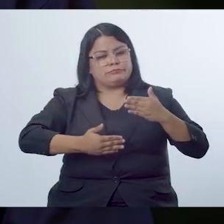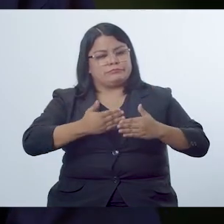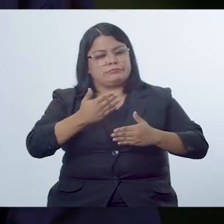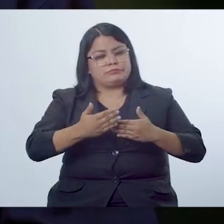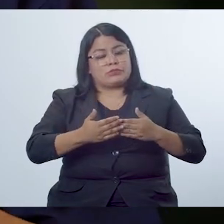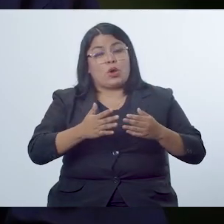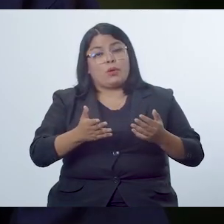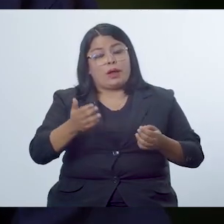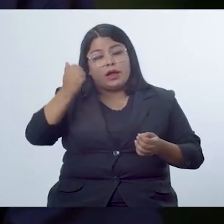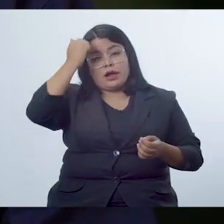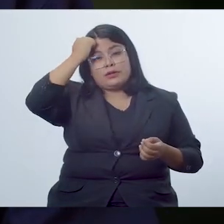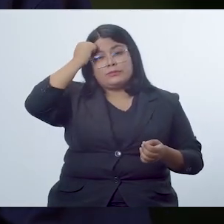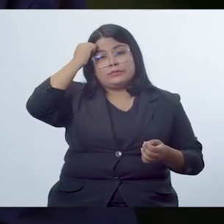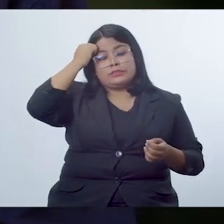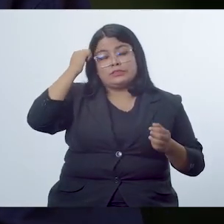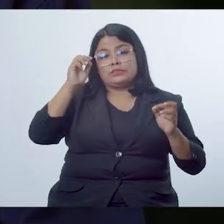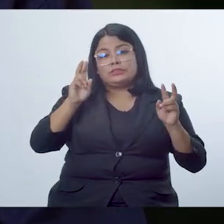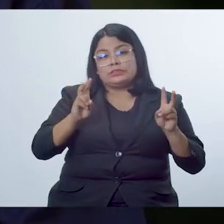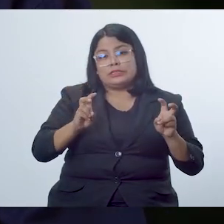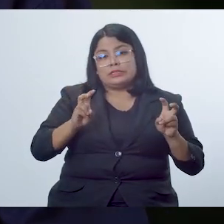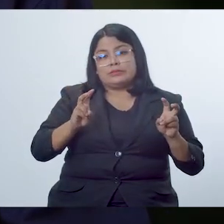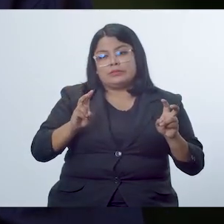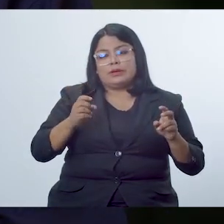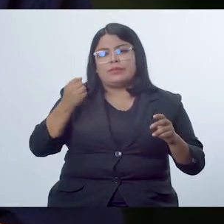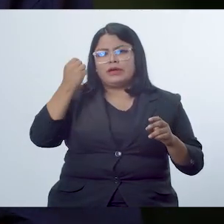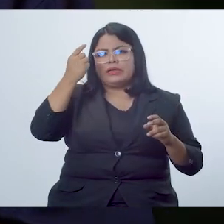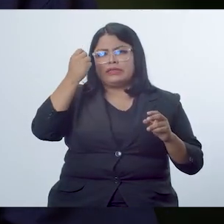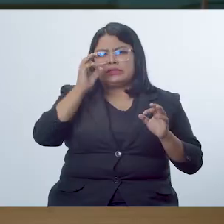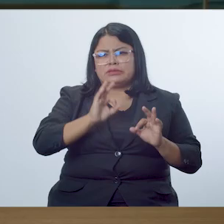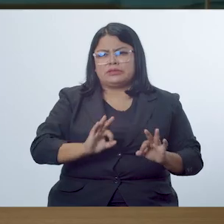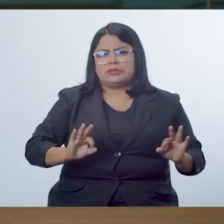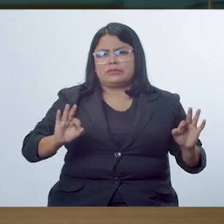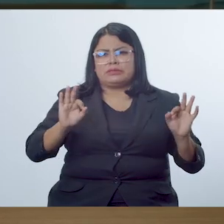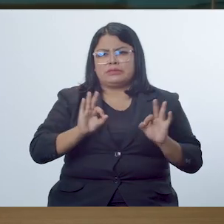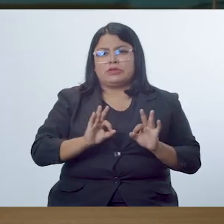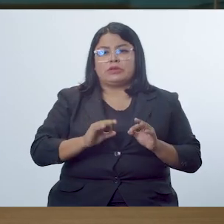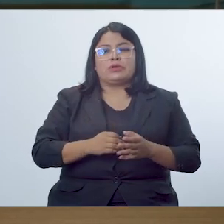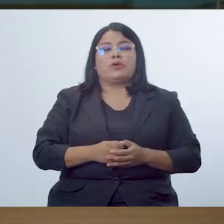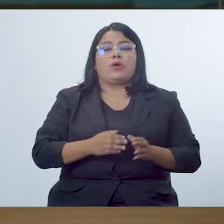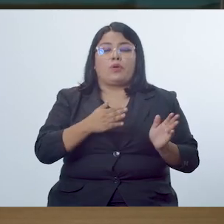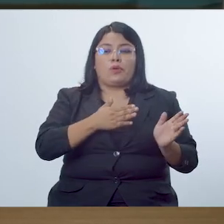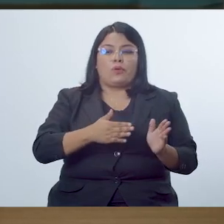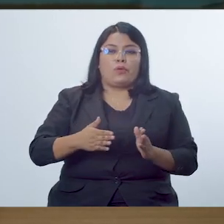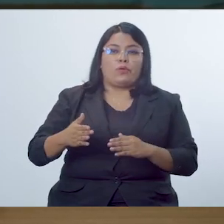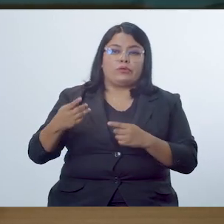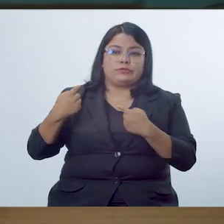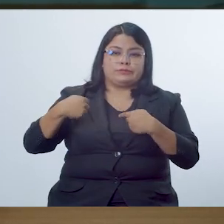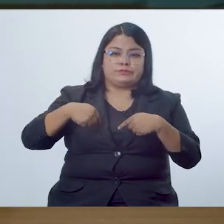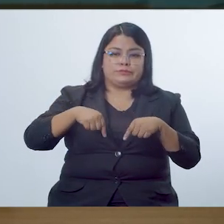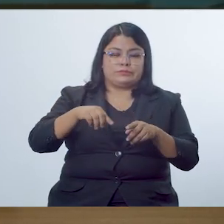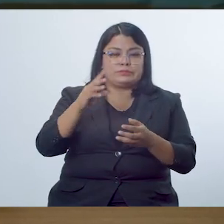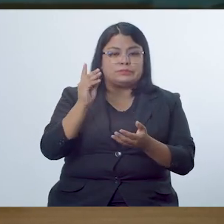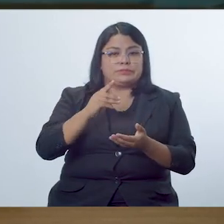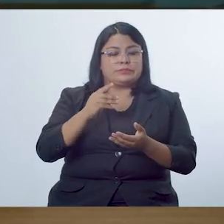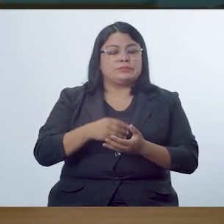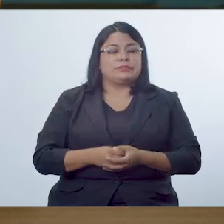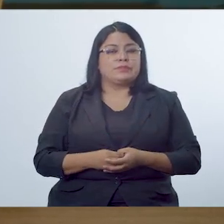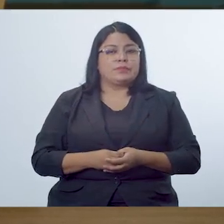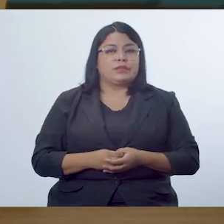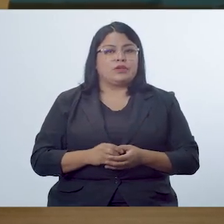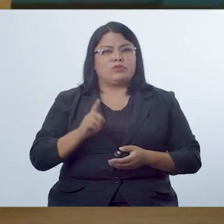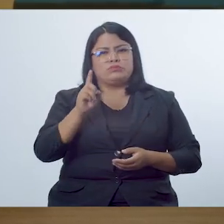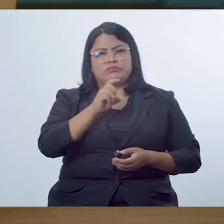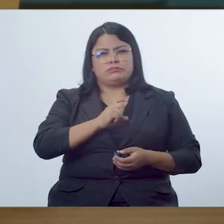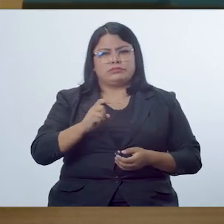avanzó o qué tanto aprendió de ese tema. Para comprender mejor eso, Alondra, de cómo está organizada la secuencia didáctica,